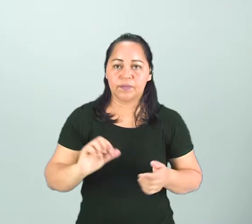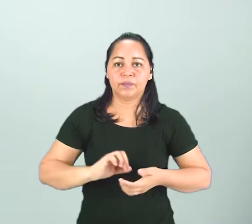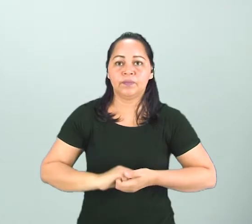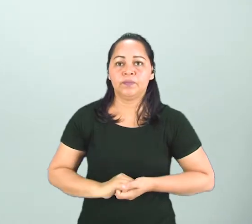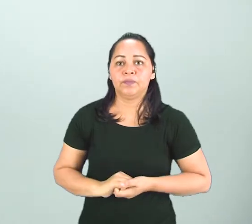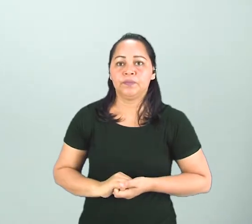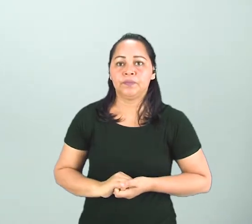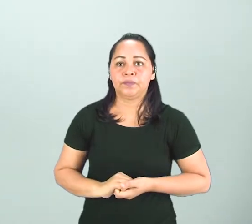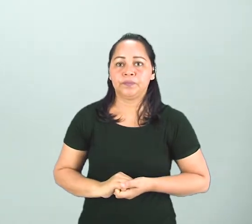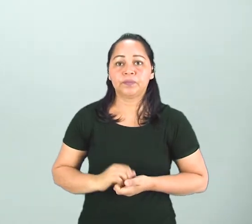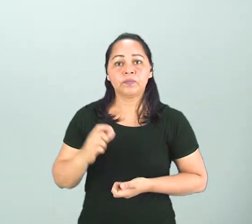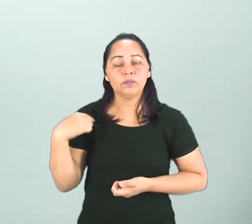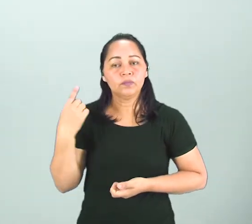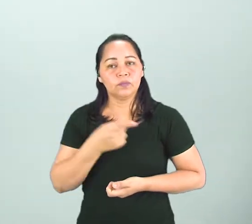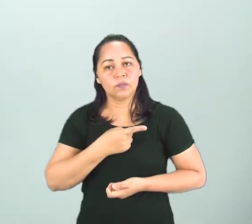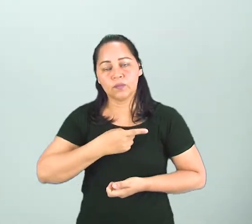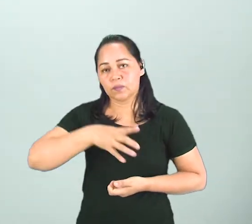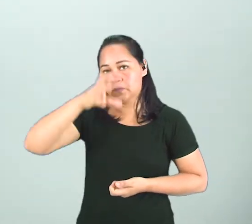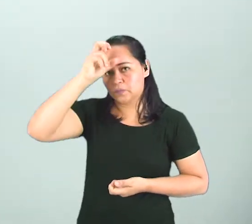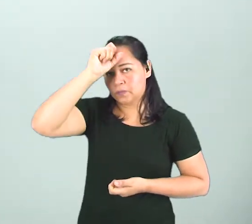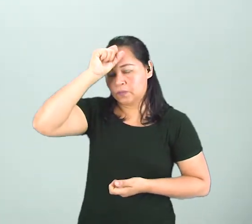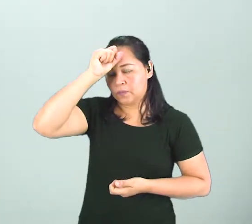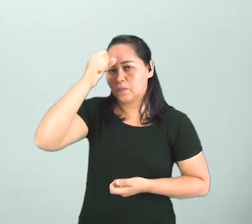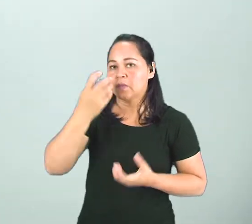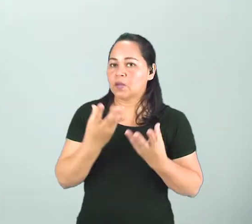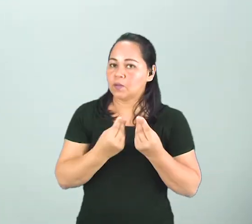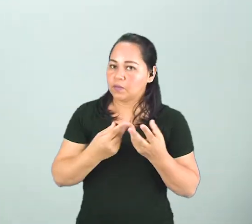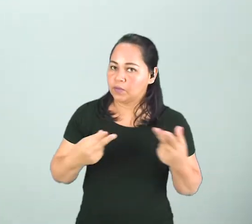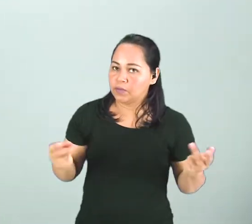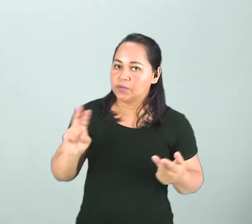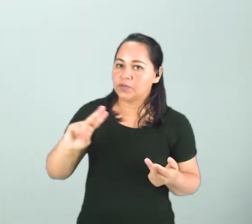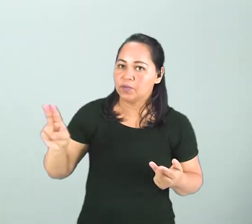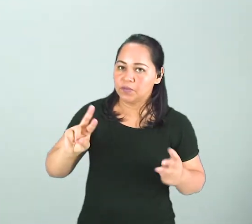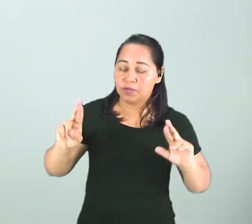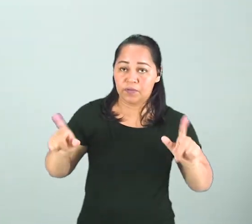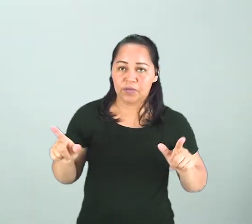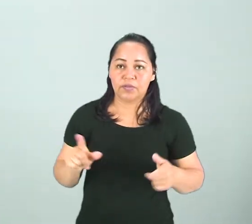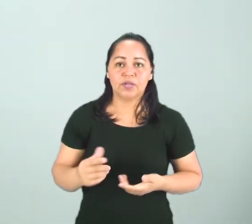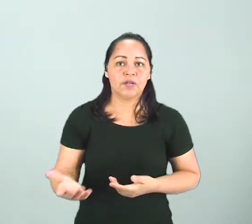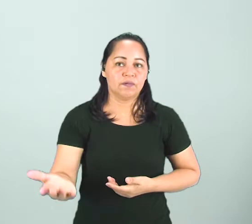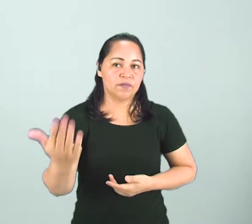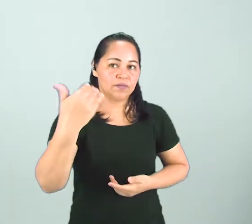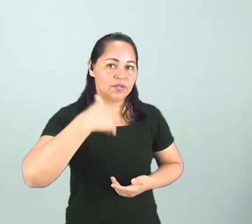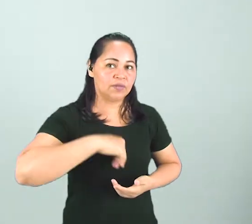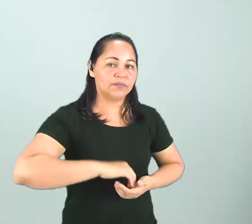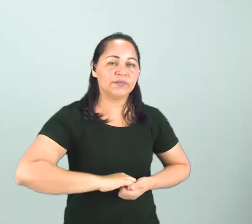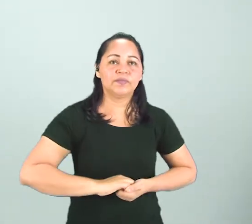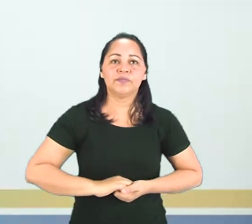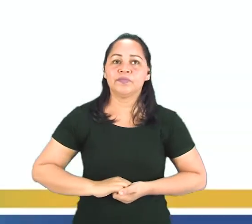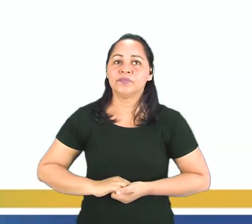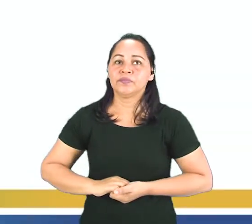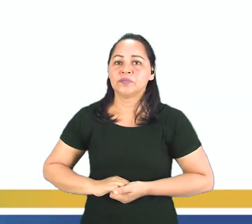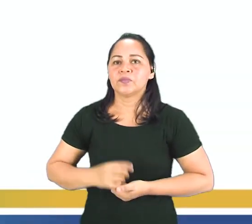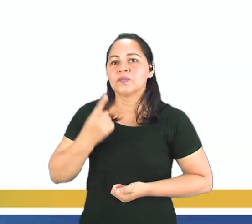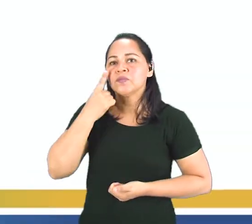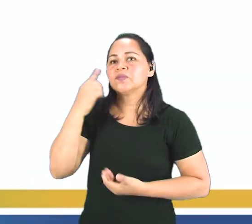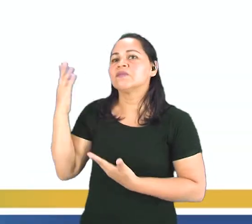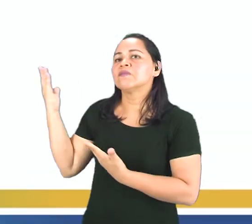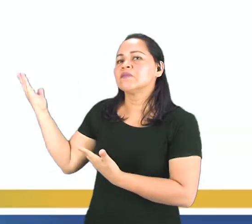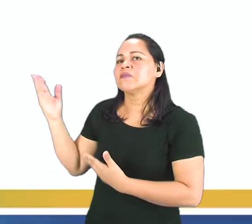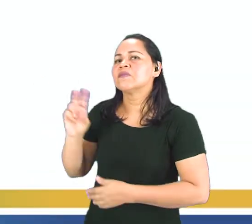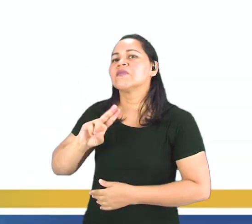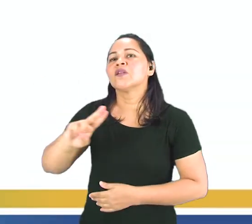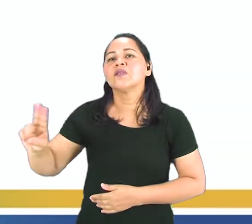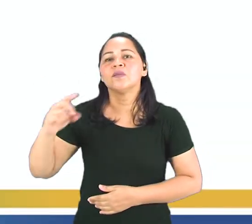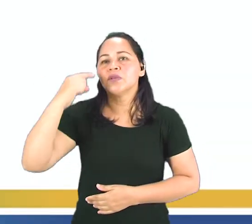nosotros vamos a ver muchos casos de estos. ¿Está bien? Bueno, seguimos. ¿Cómo se llama esto en tu casa? Tenho